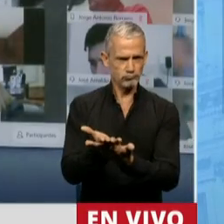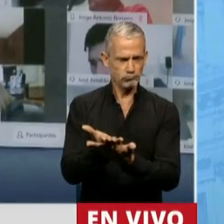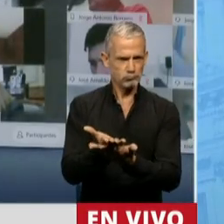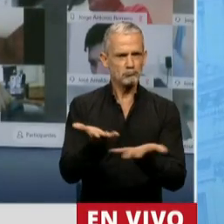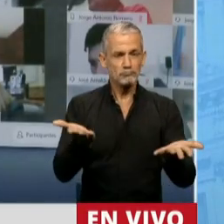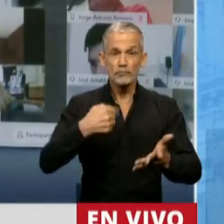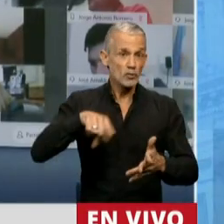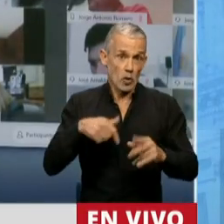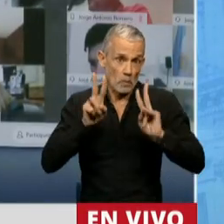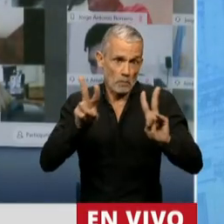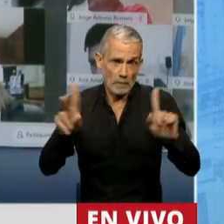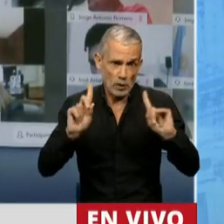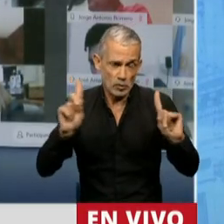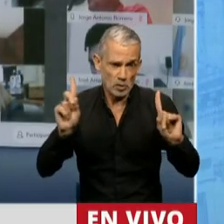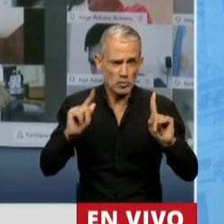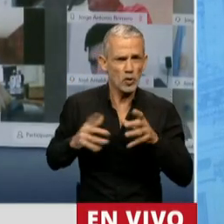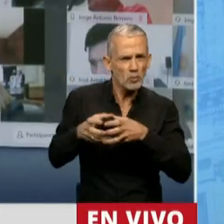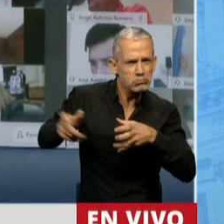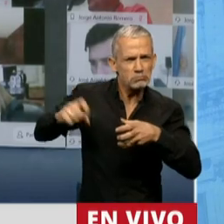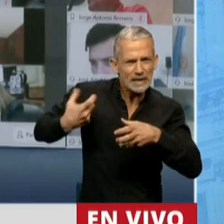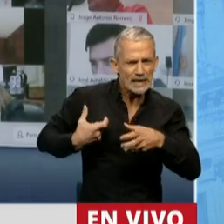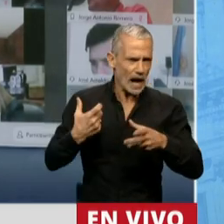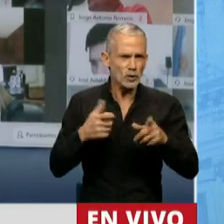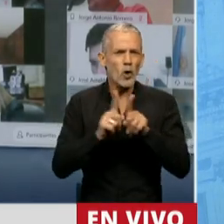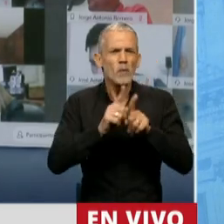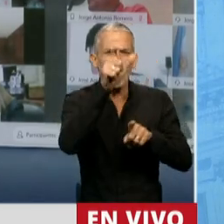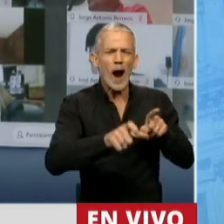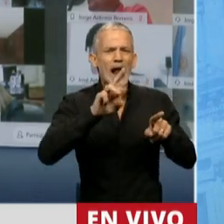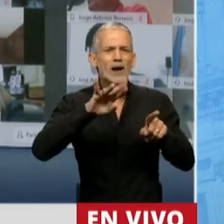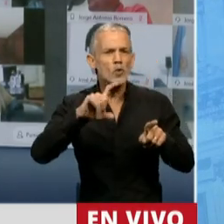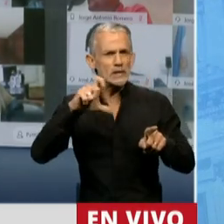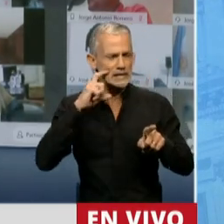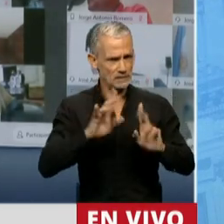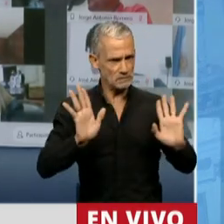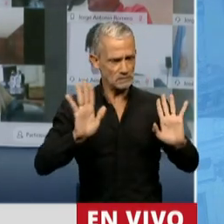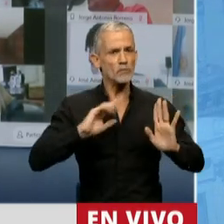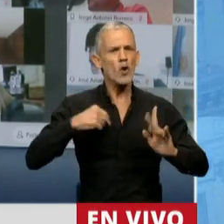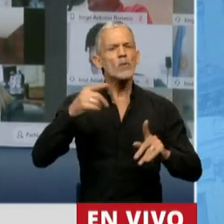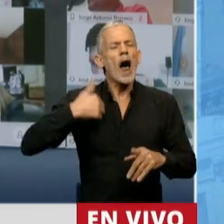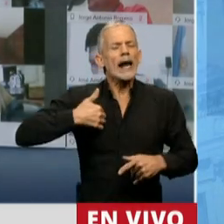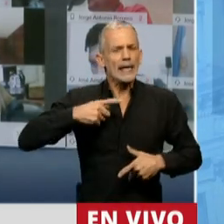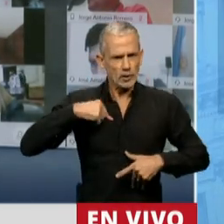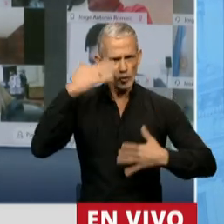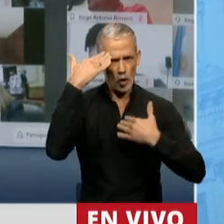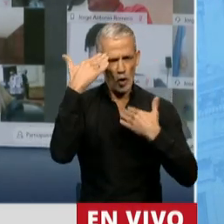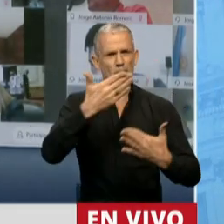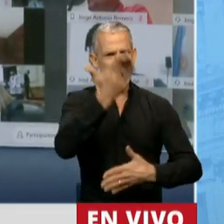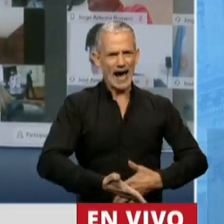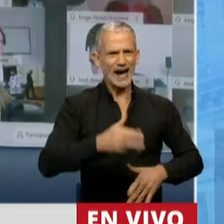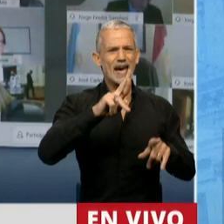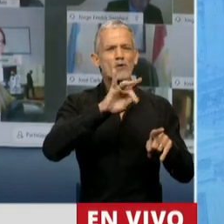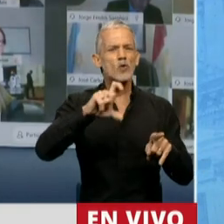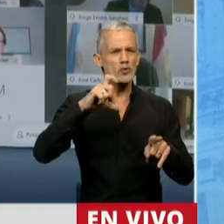no soy peronista ni sindicalista, como era Rucci, pero como argentino quiero homenajearlo. Quiero